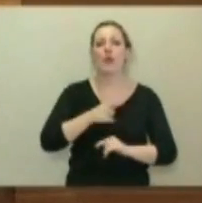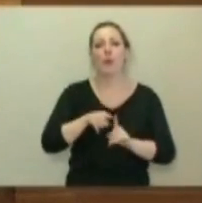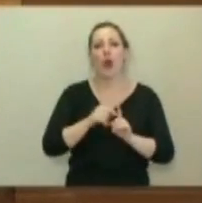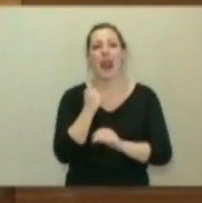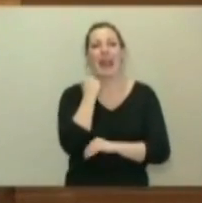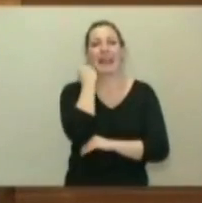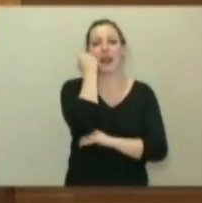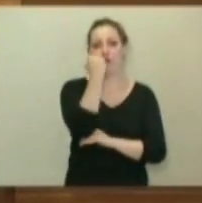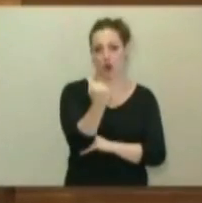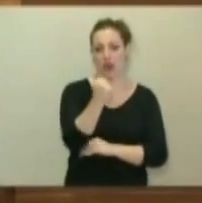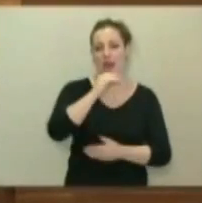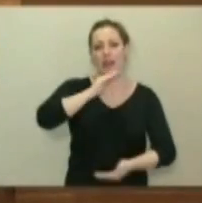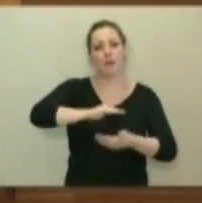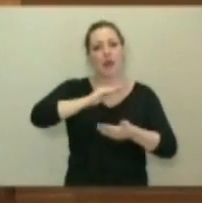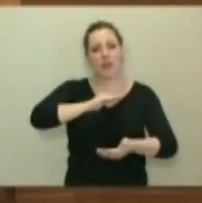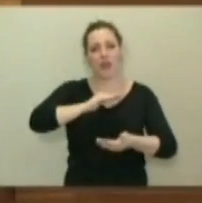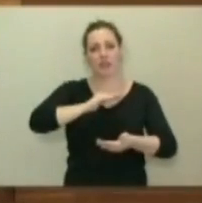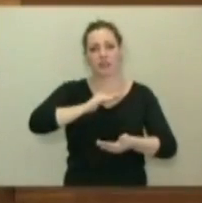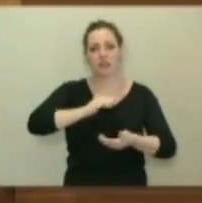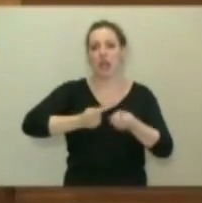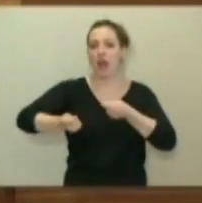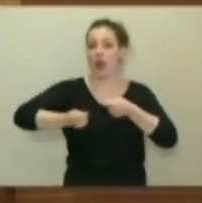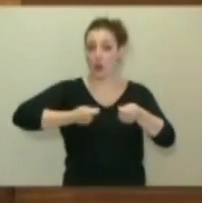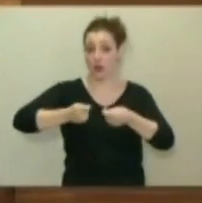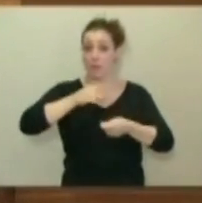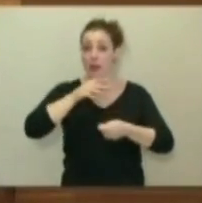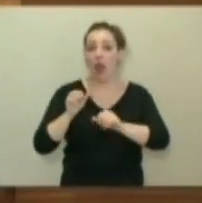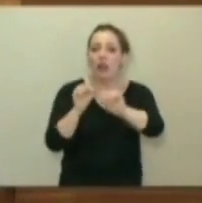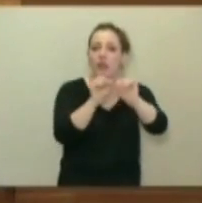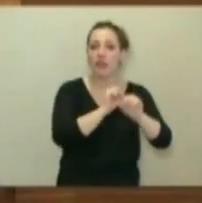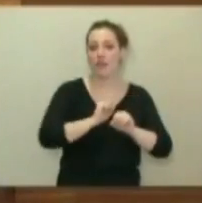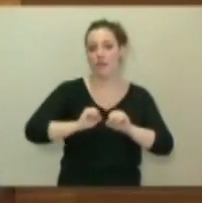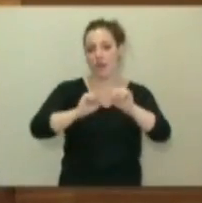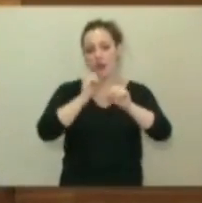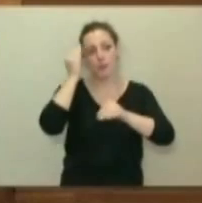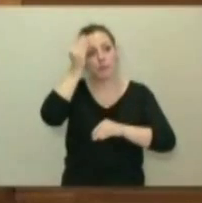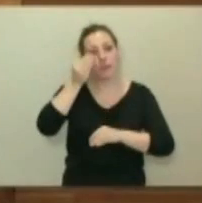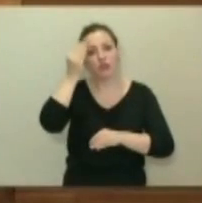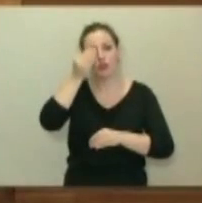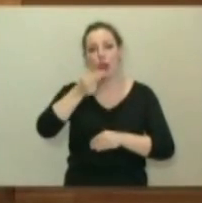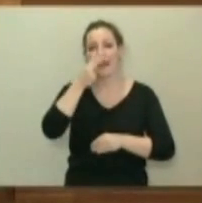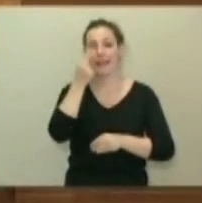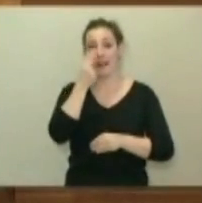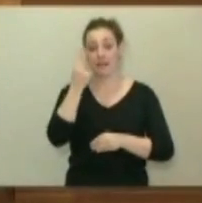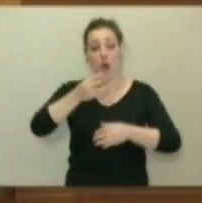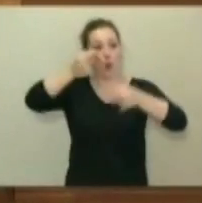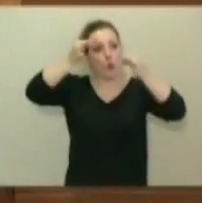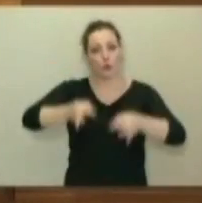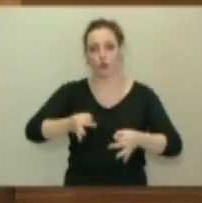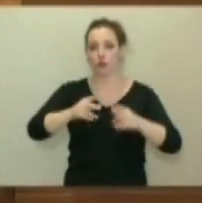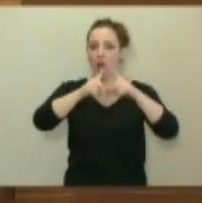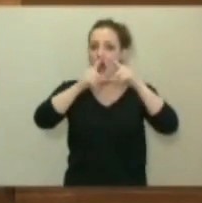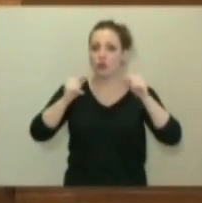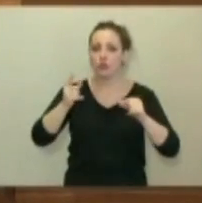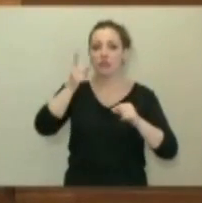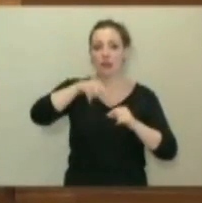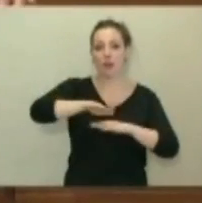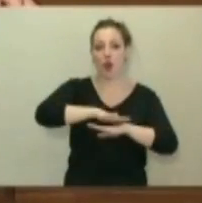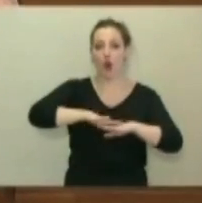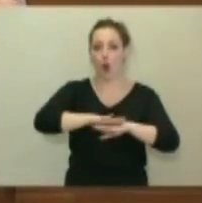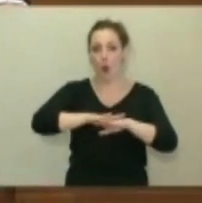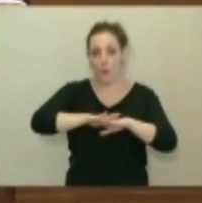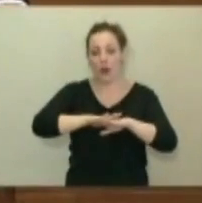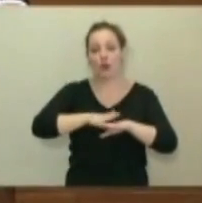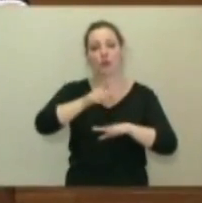capacidades negociadoras en defensa de lo que creo que son los intereses justos de Asturias del Gobierno y en esta